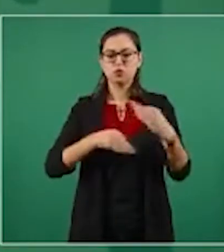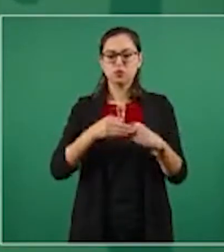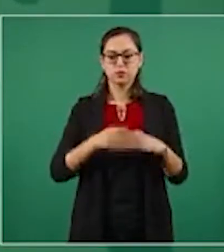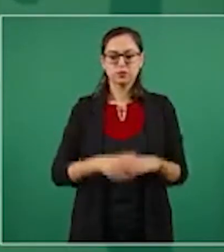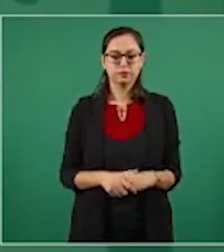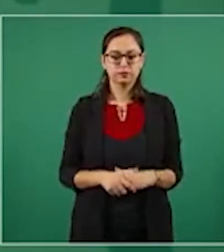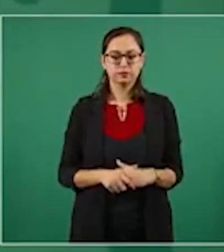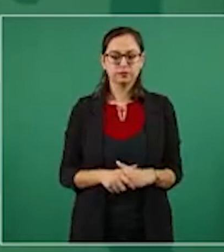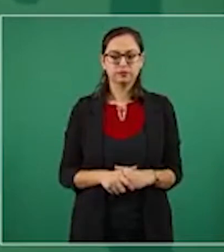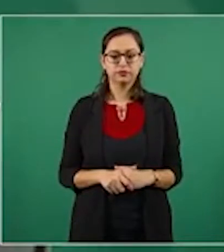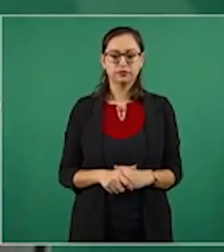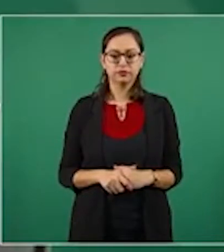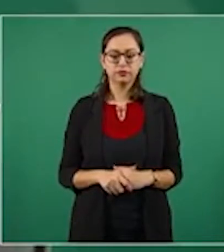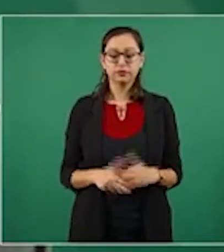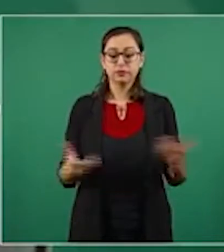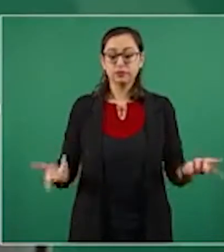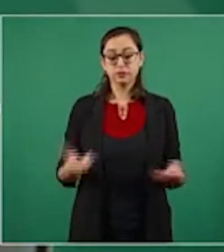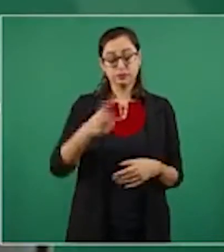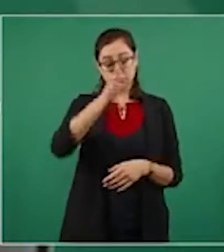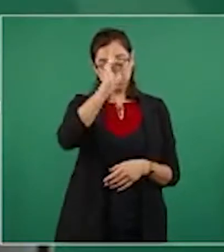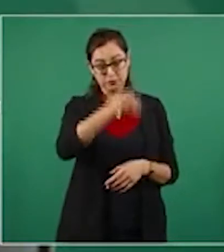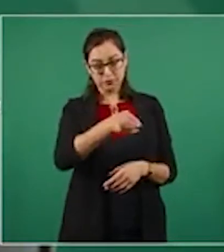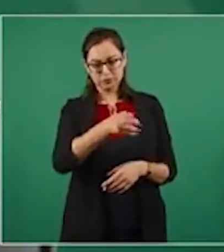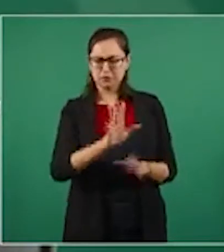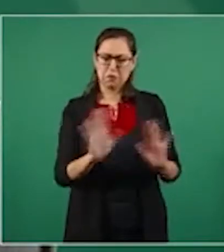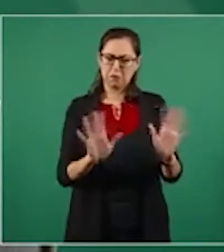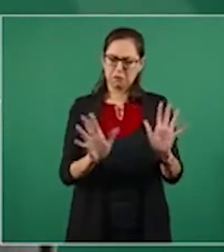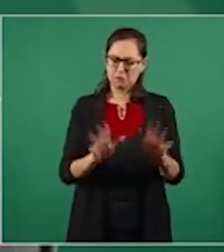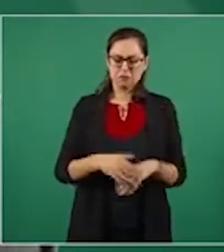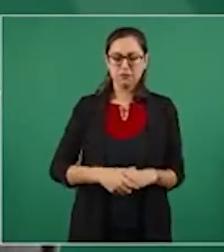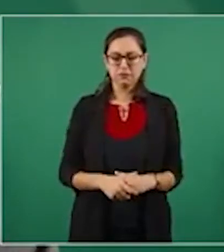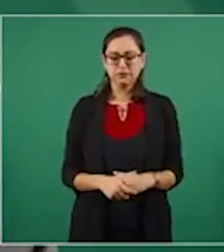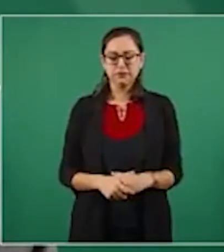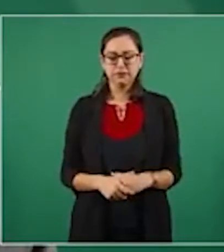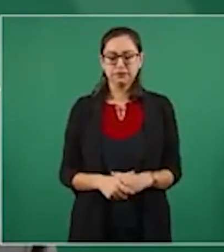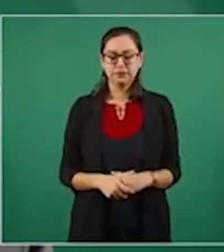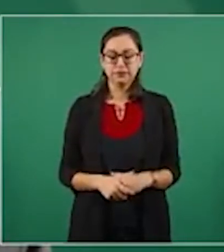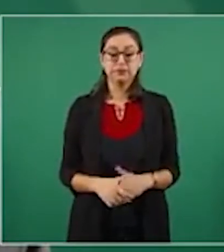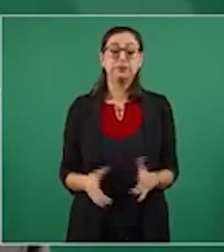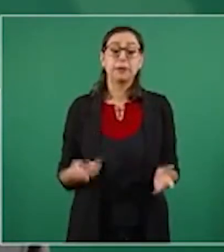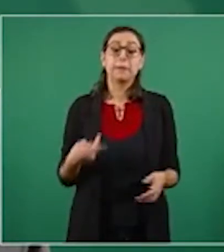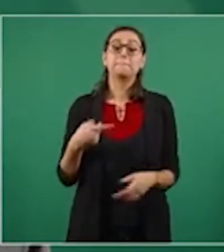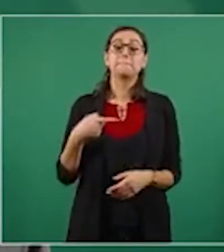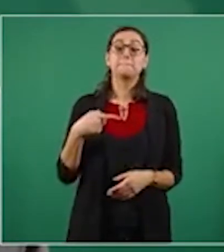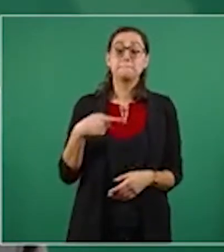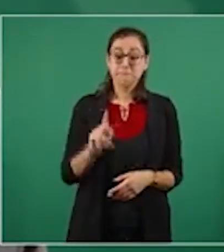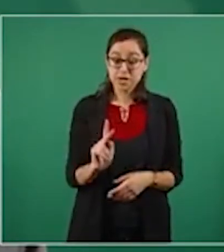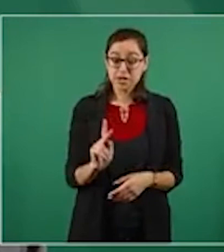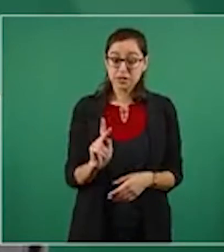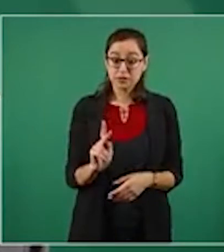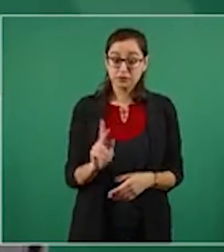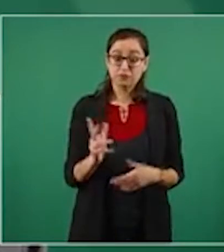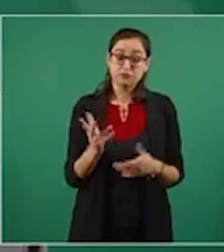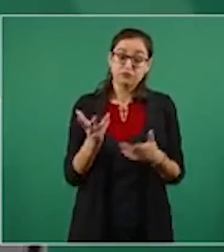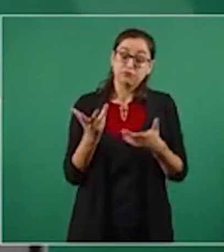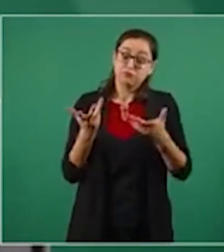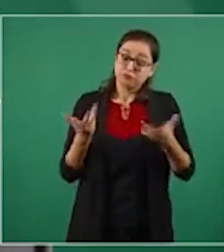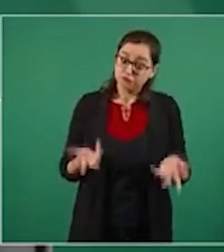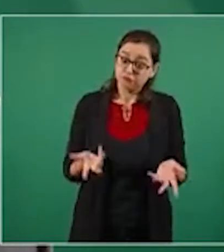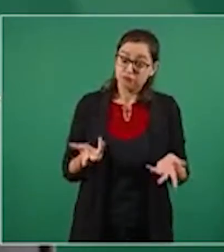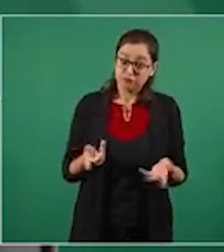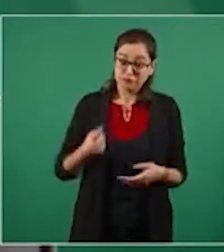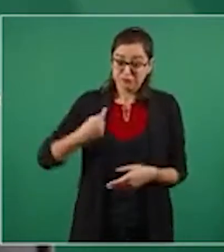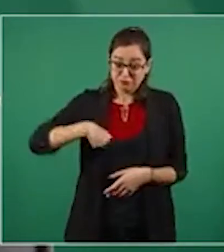Prohibido prohibir, nada más que pues tenemos nosotros